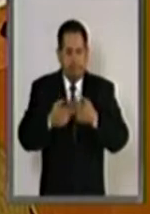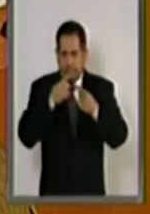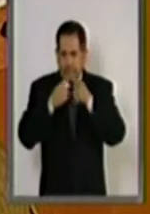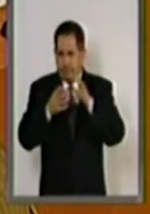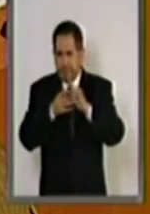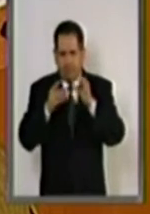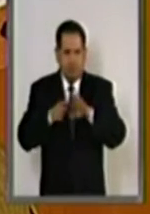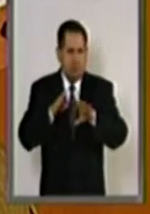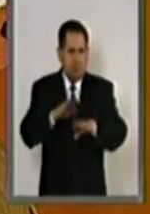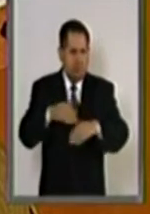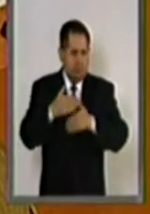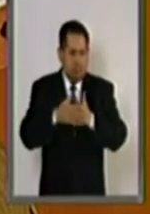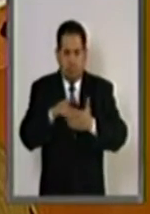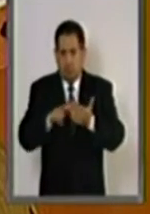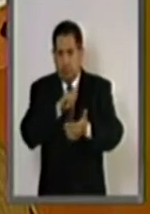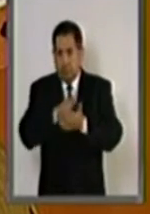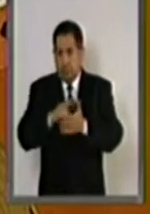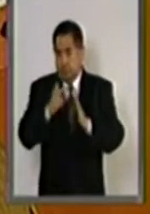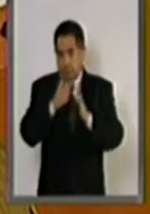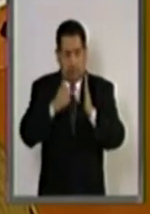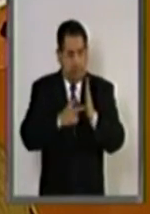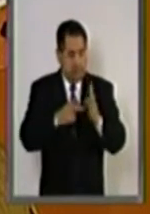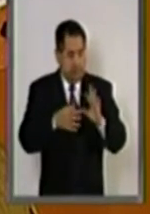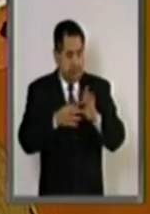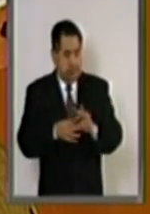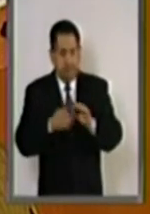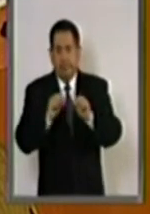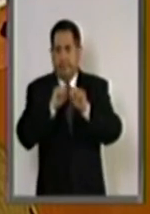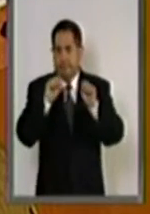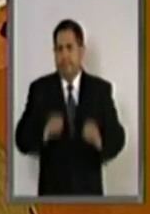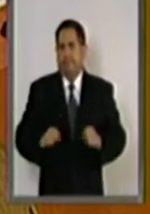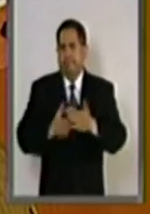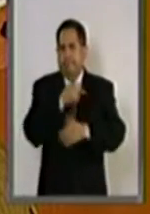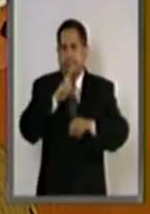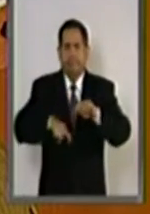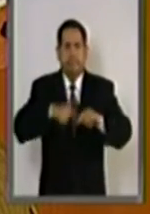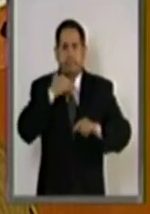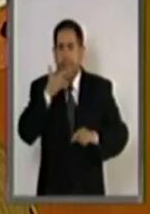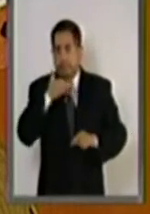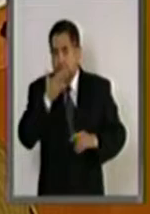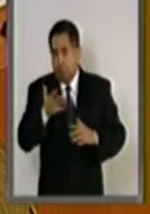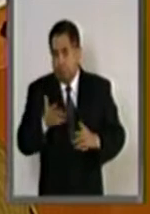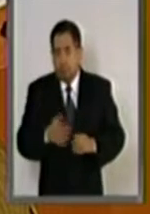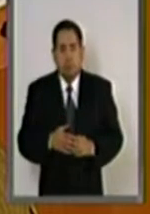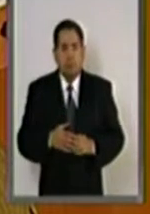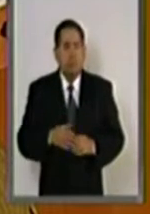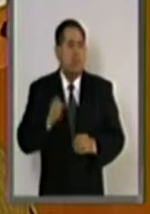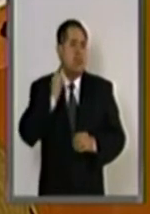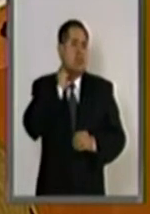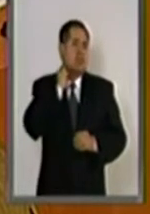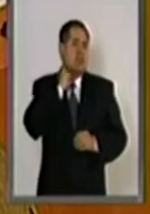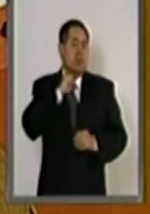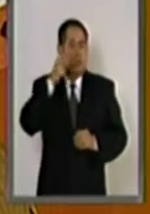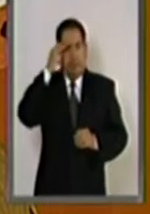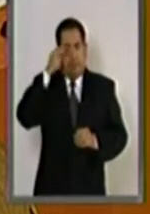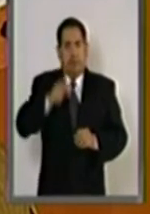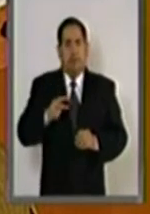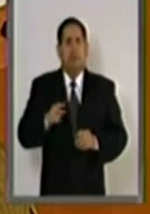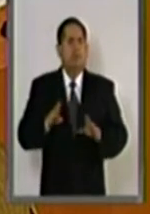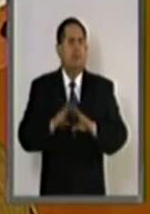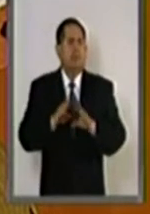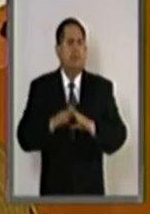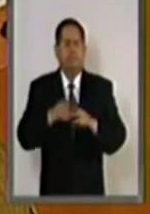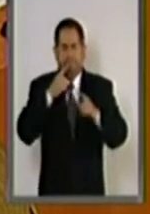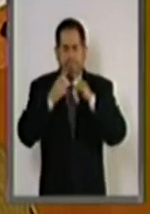y configuración de la legislación reglamentaria del Sistema Nacional Anticorrupción, en el Senado de la República, se haya